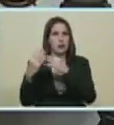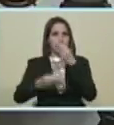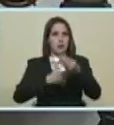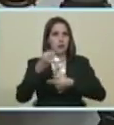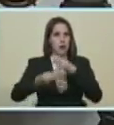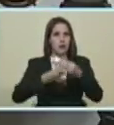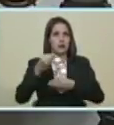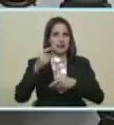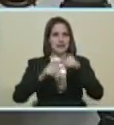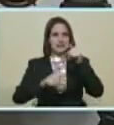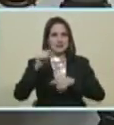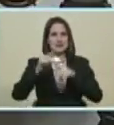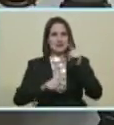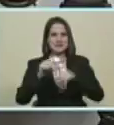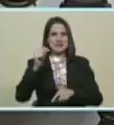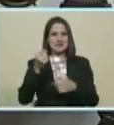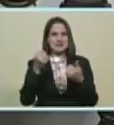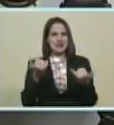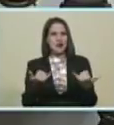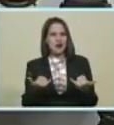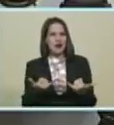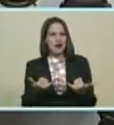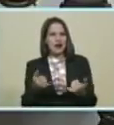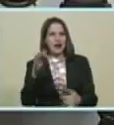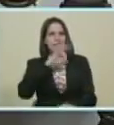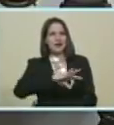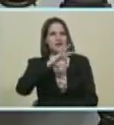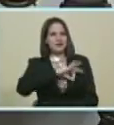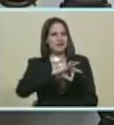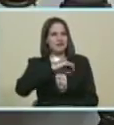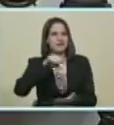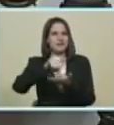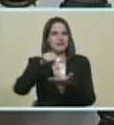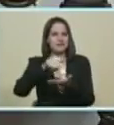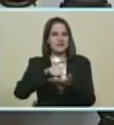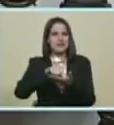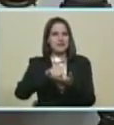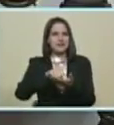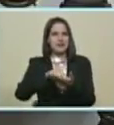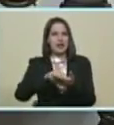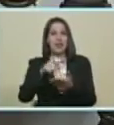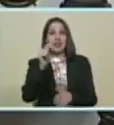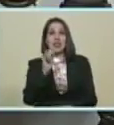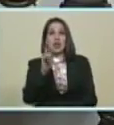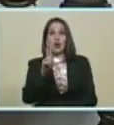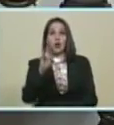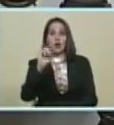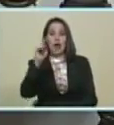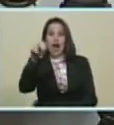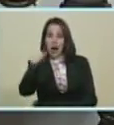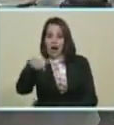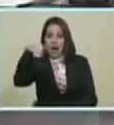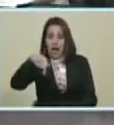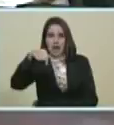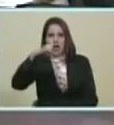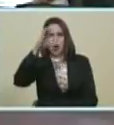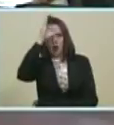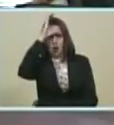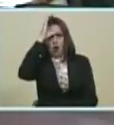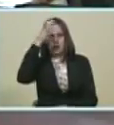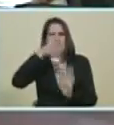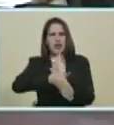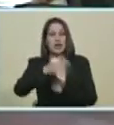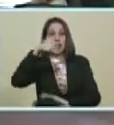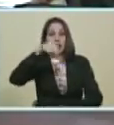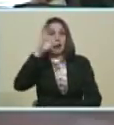un pase En la ciudad Socialista Tiuna En la parroquia Coche Aquí en Caracas Para